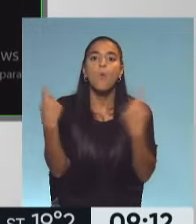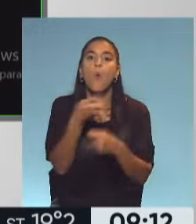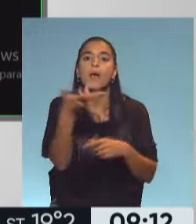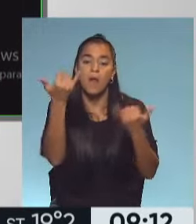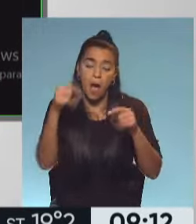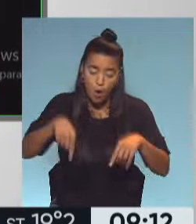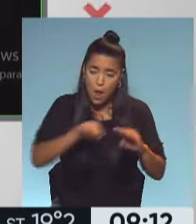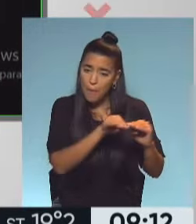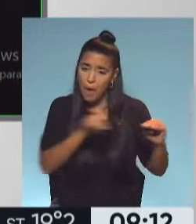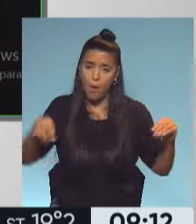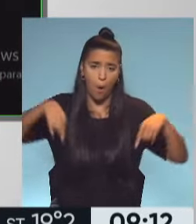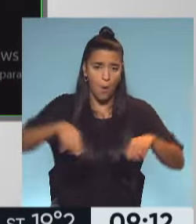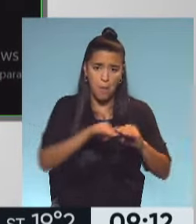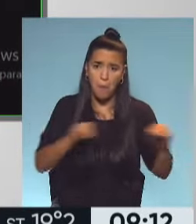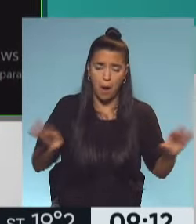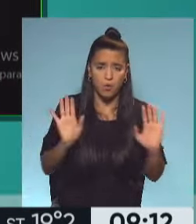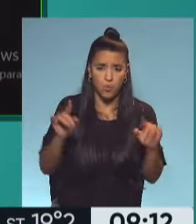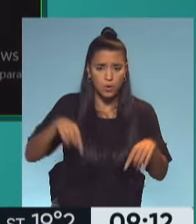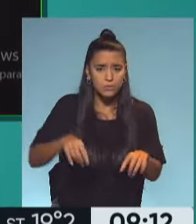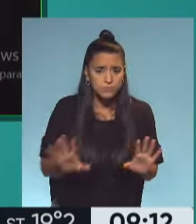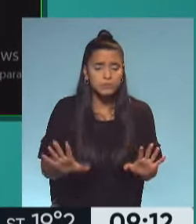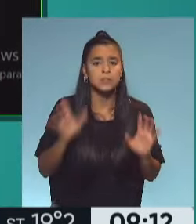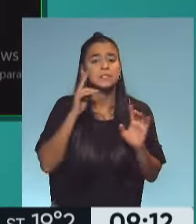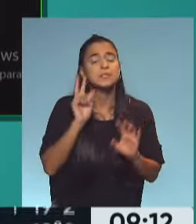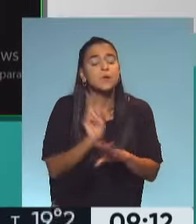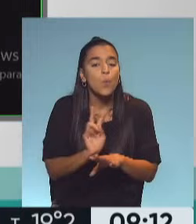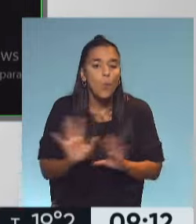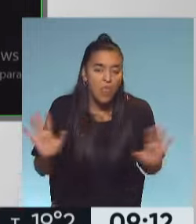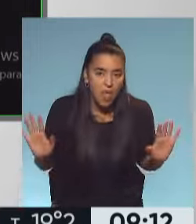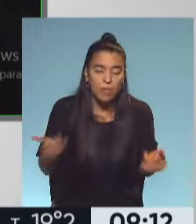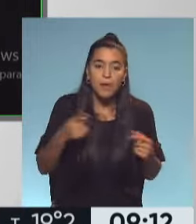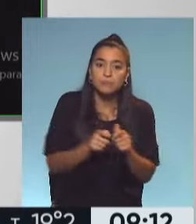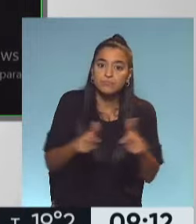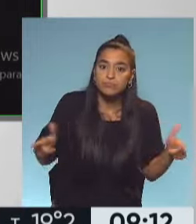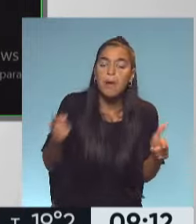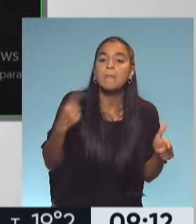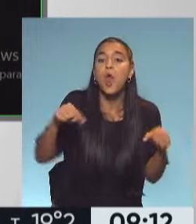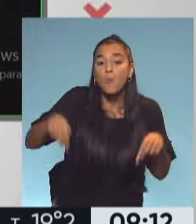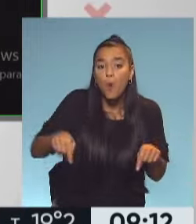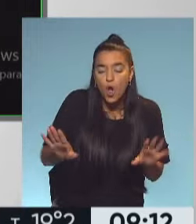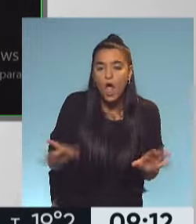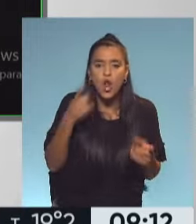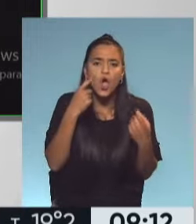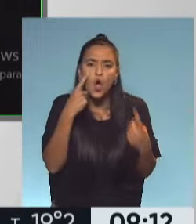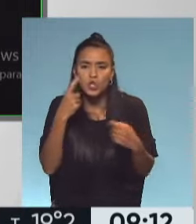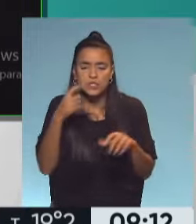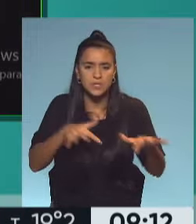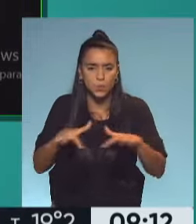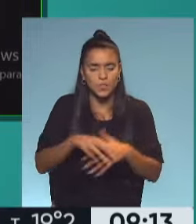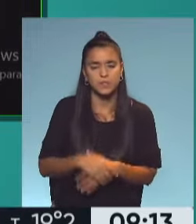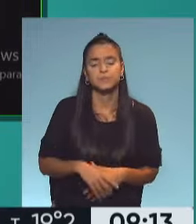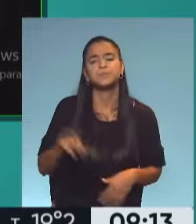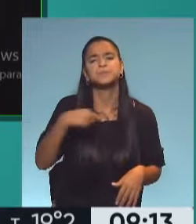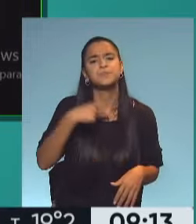bajo en este momento. Hay un crecimiento, claro, hay un crecimiento, pero por el momento está controlada la situación. Ahora,